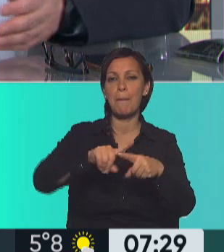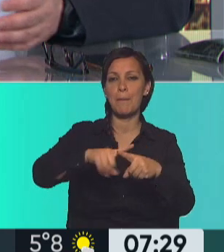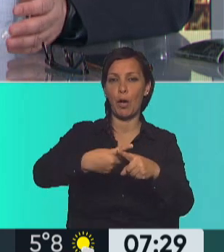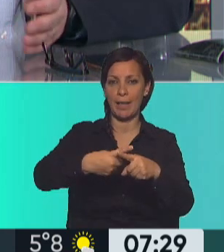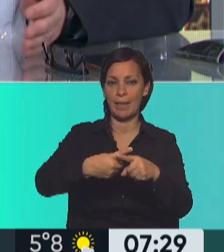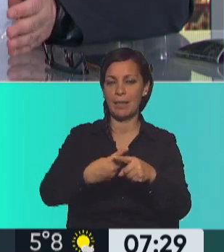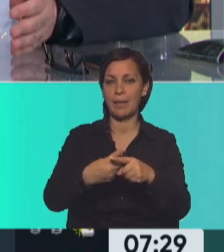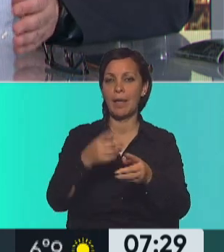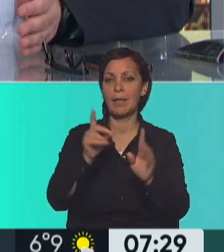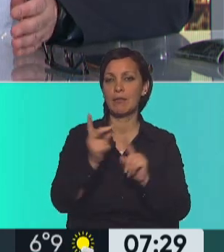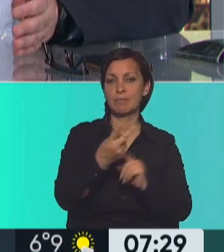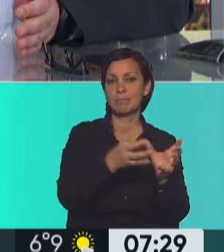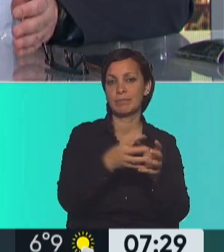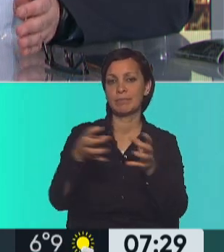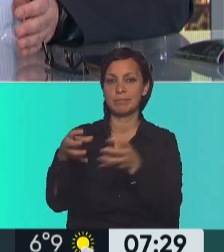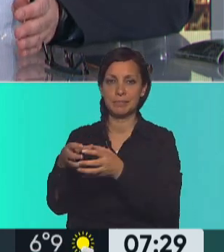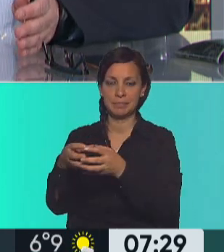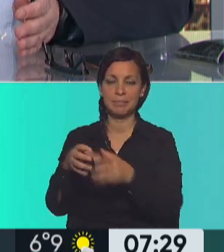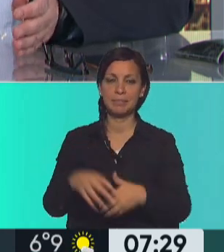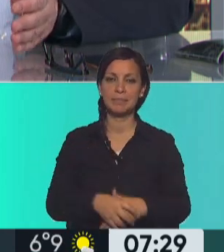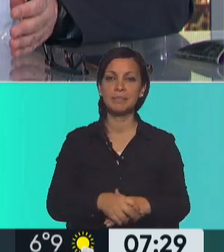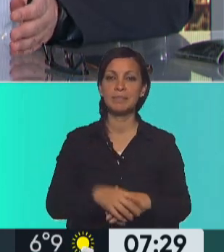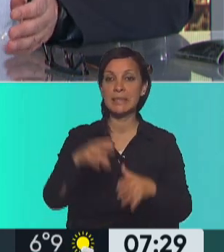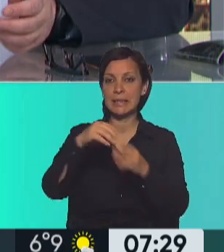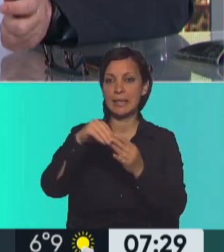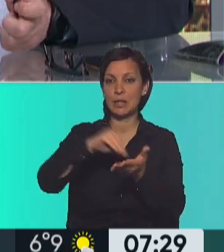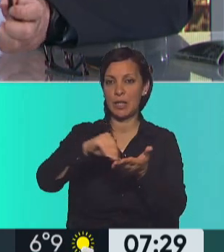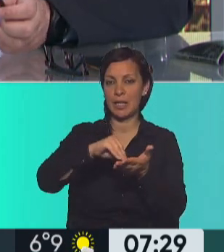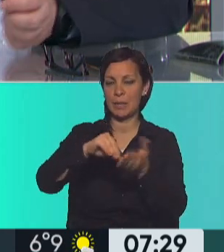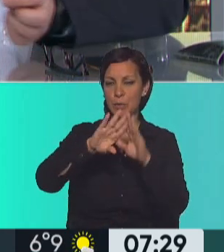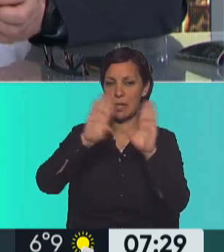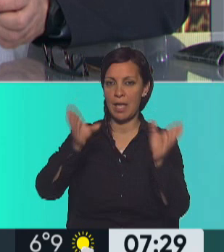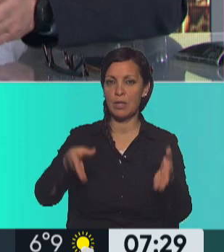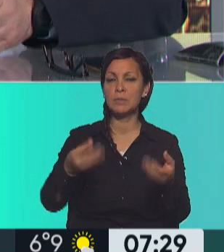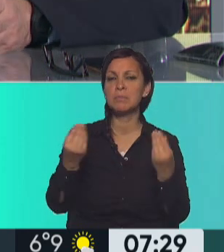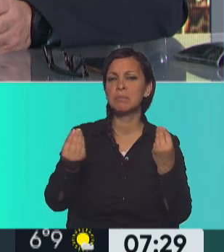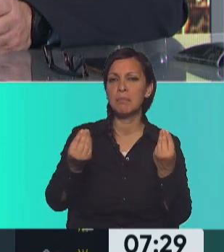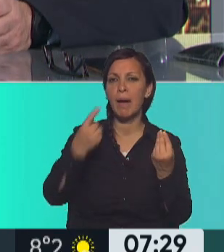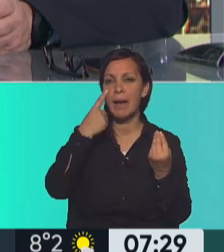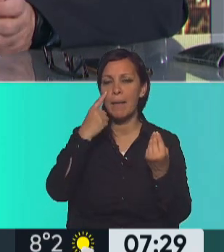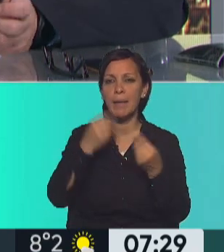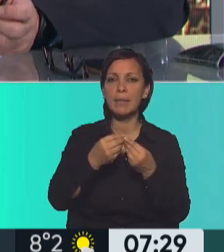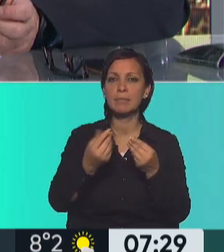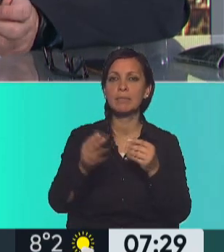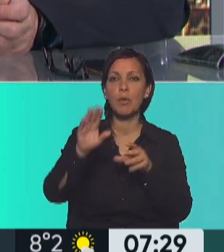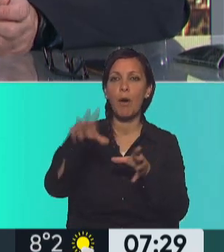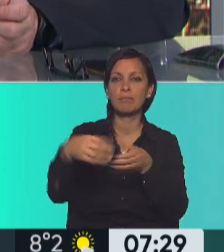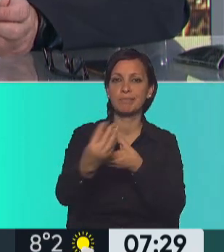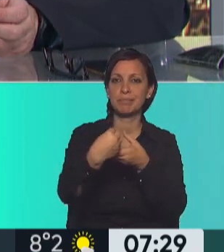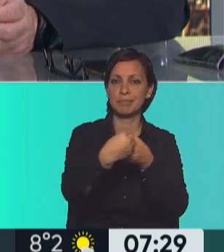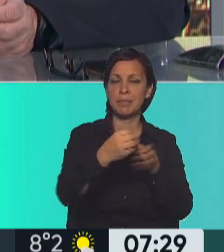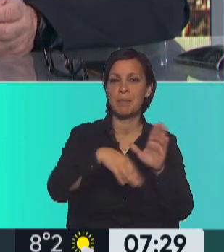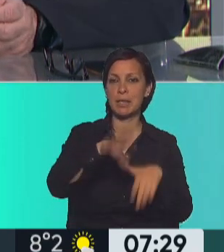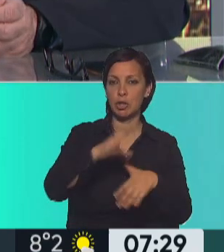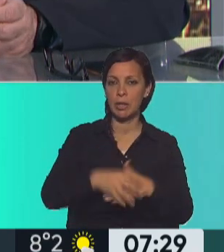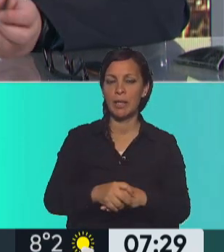entre los diferentes bloques del Congreso de la Nación, de la Cámara de Diputados, para construir esas mayorías. Y también quiénes